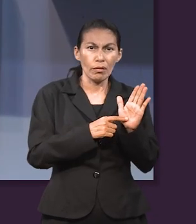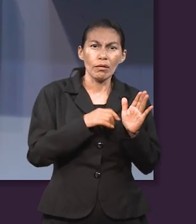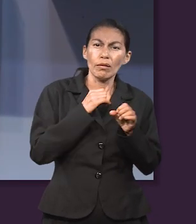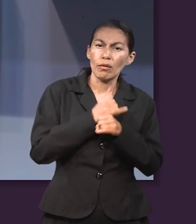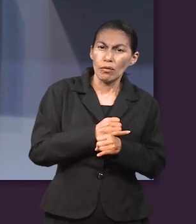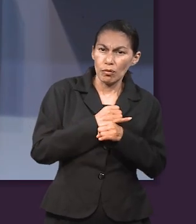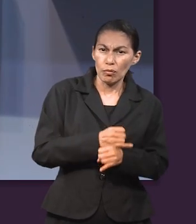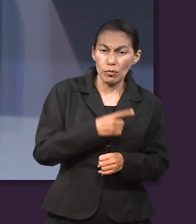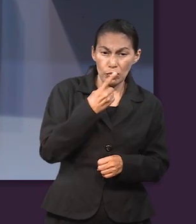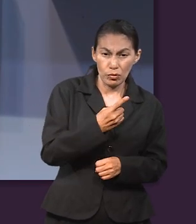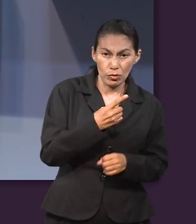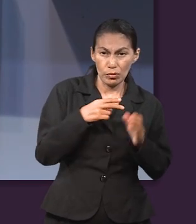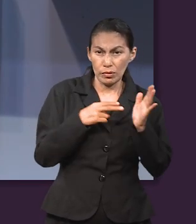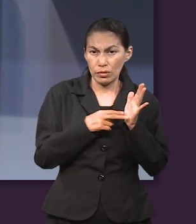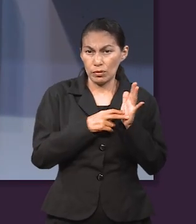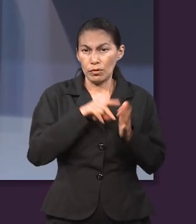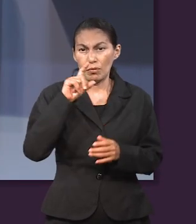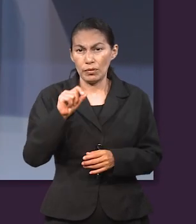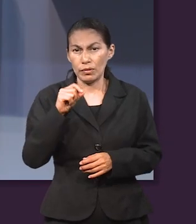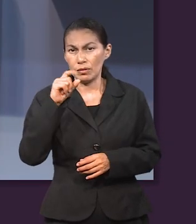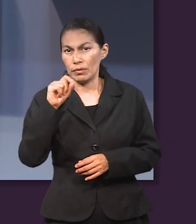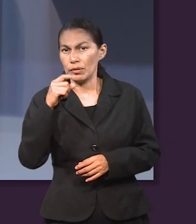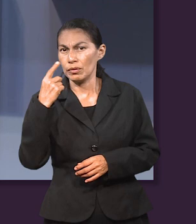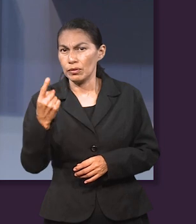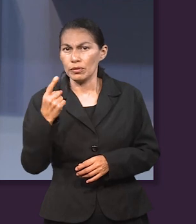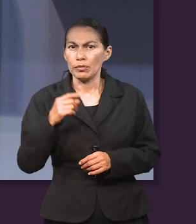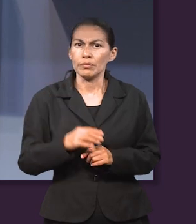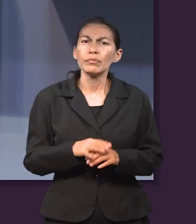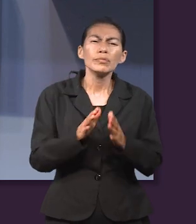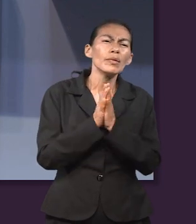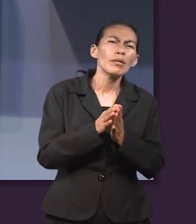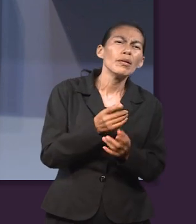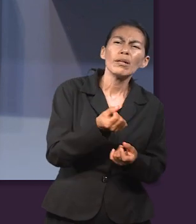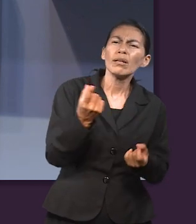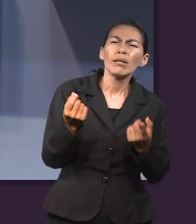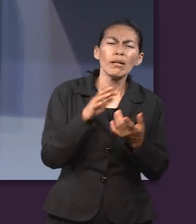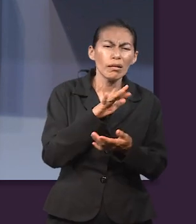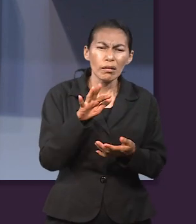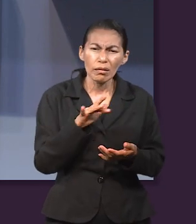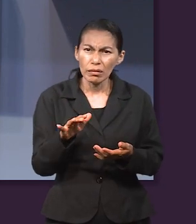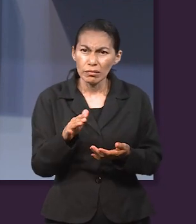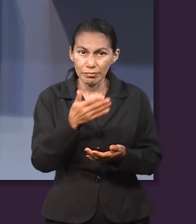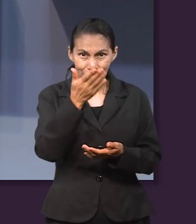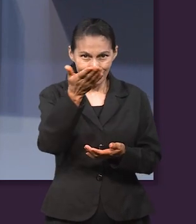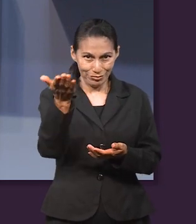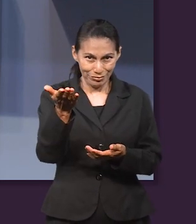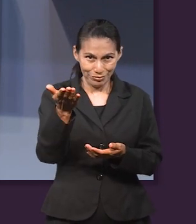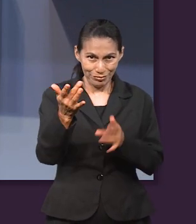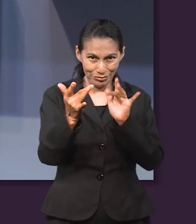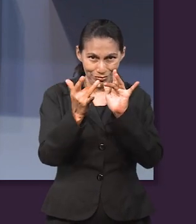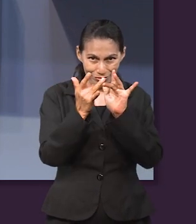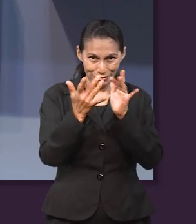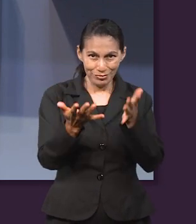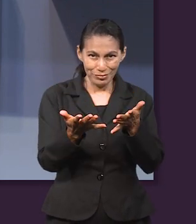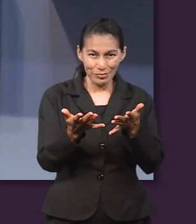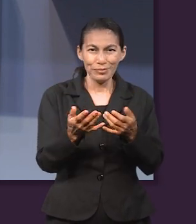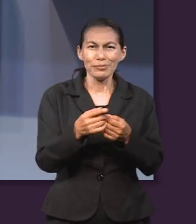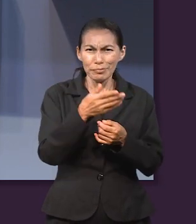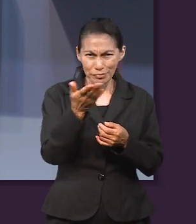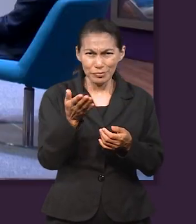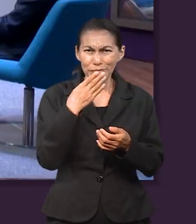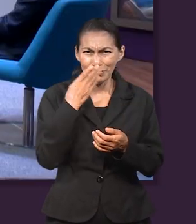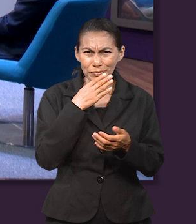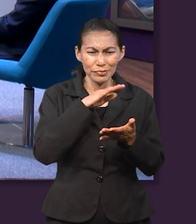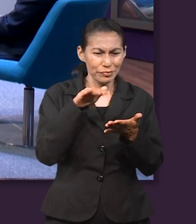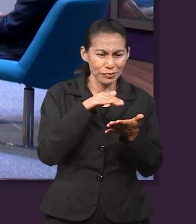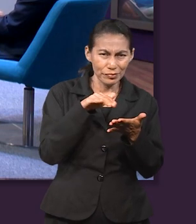nos invita a leer los textos de Job 1 del 20 al 21. ¿Alguno podría apoyarme con esa lectura? Bueno, les